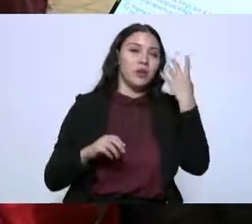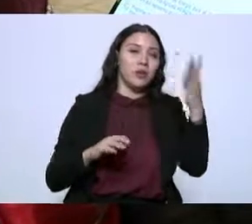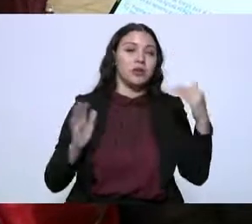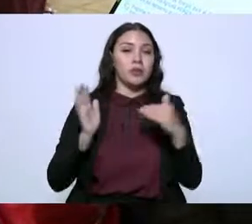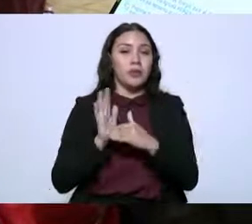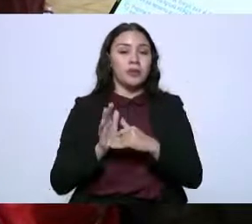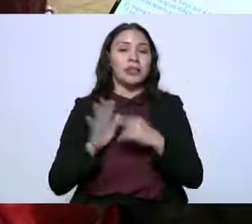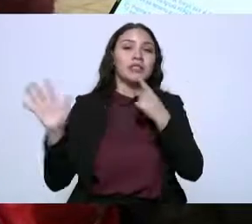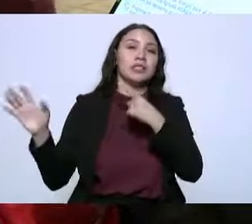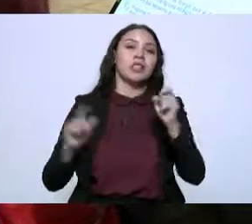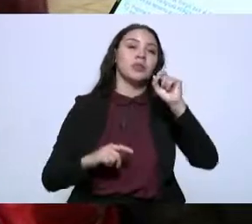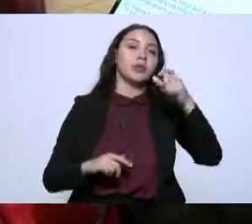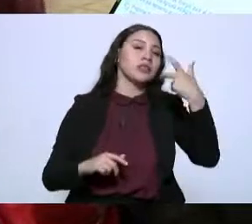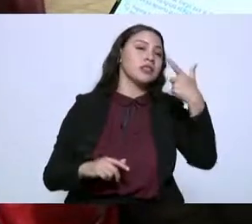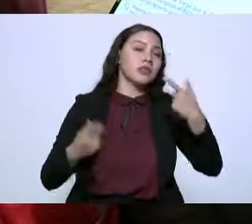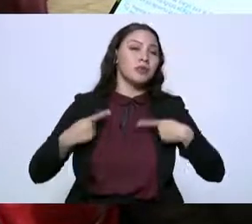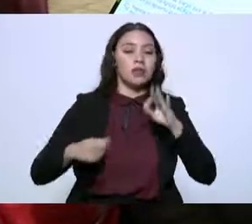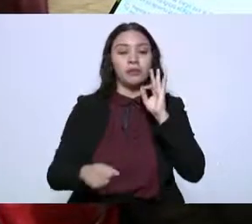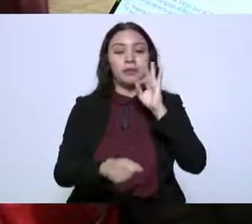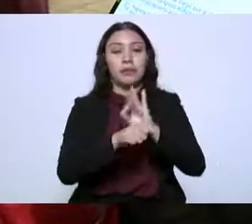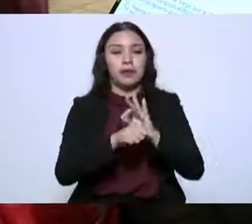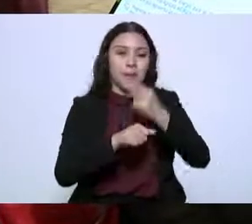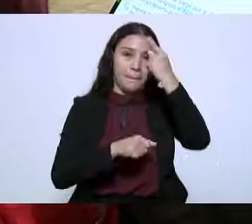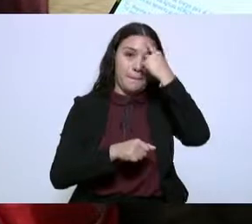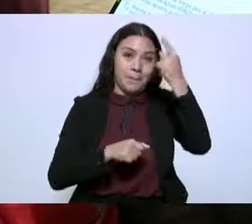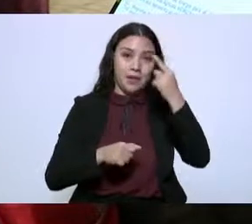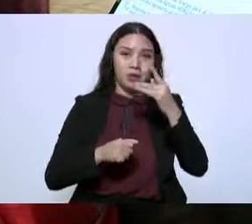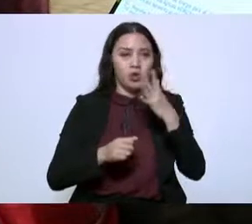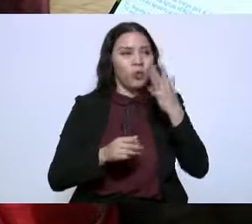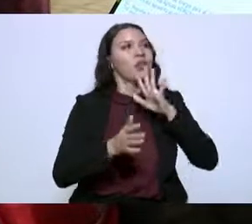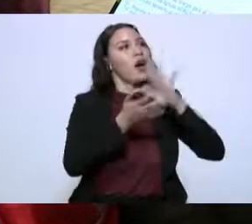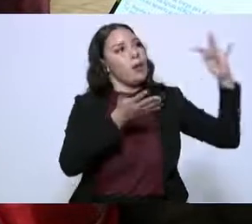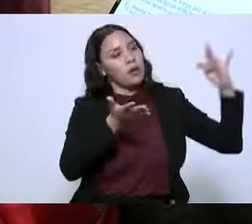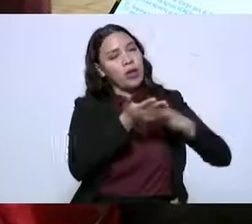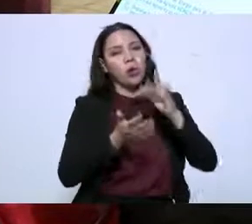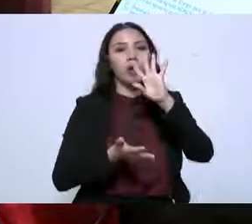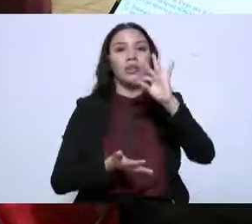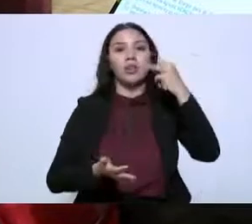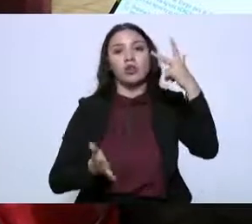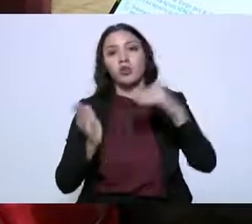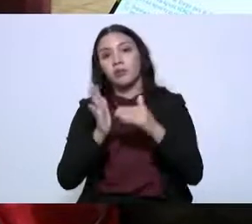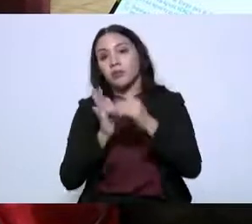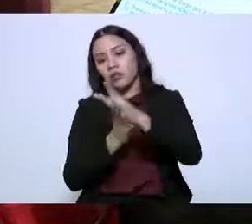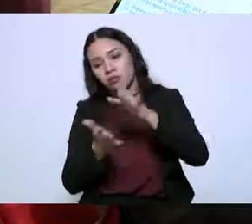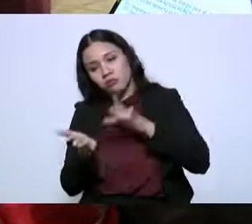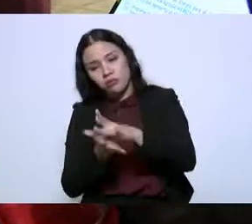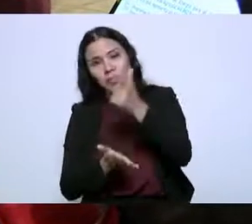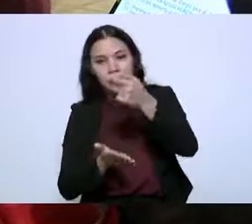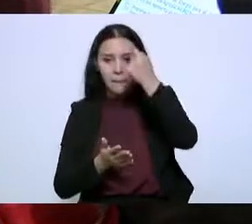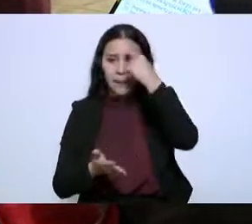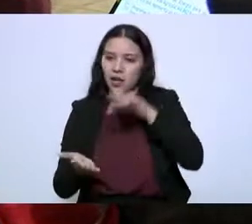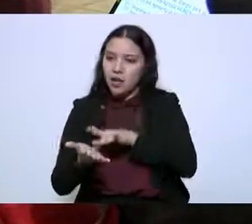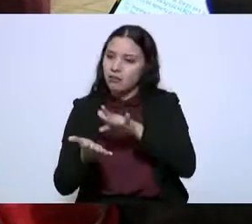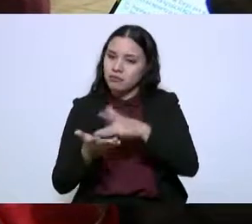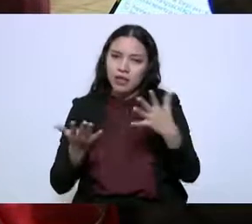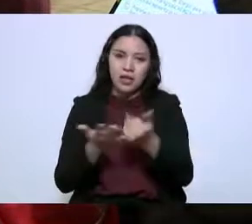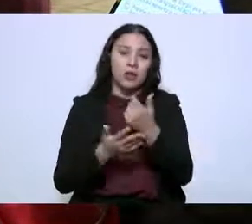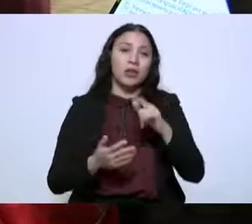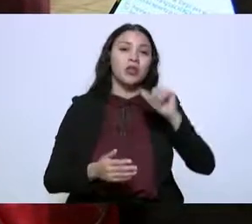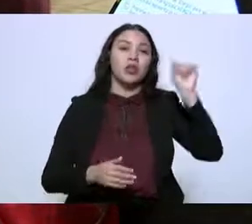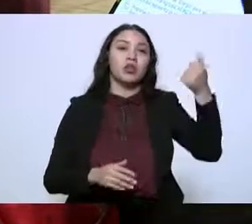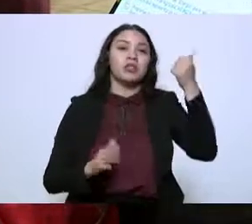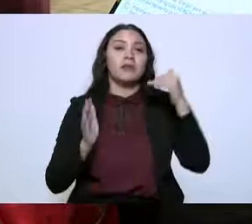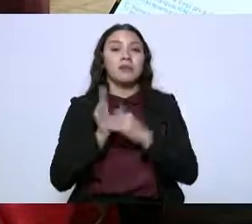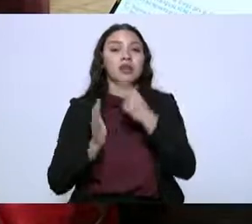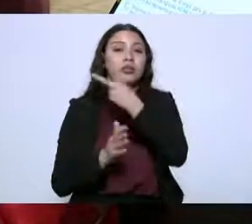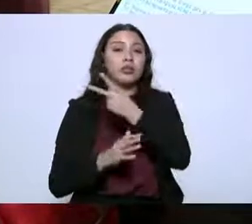627 beneficiarios con una inversión de 48 millones de pesos y finalmente Bienpesca apoyó a 11 mil